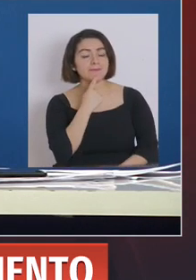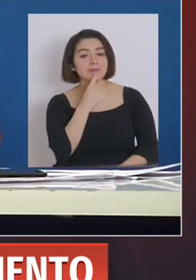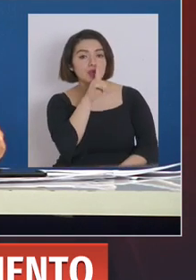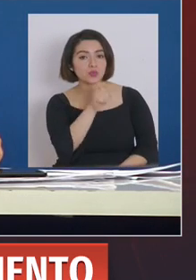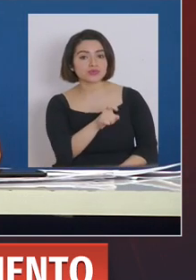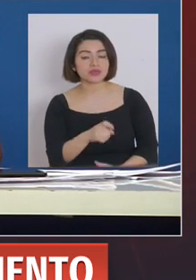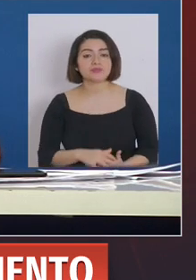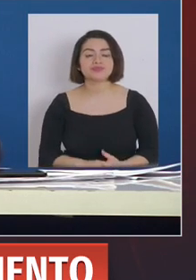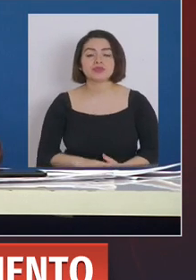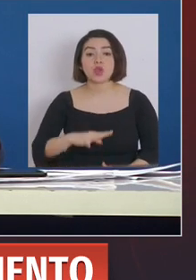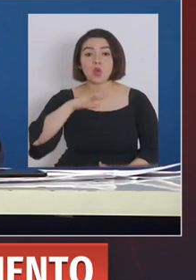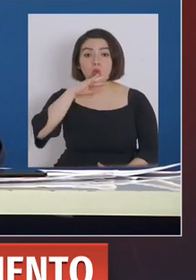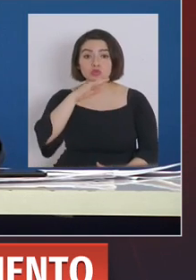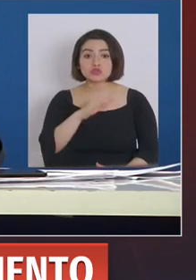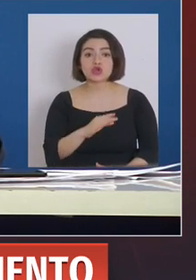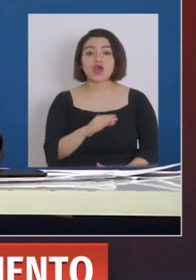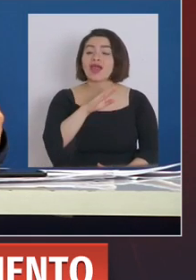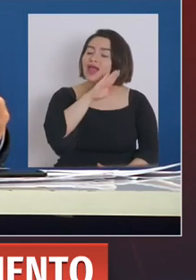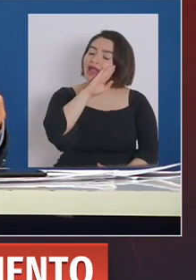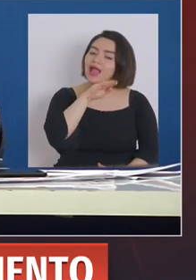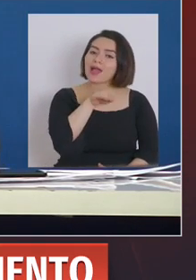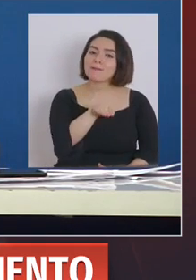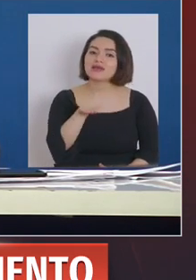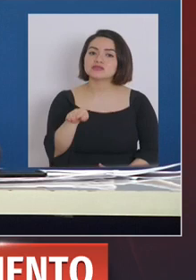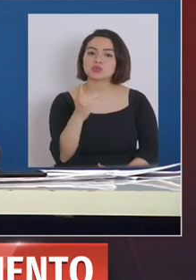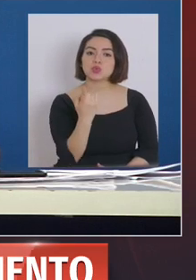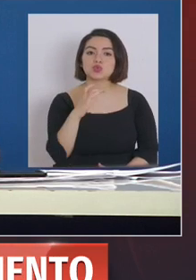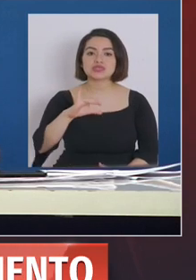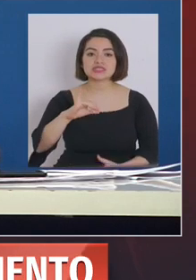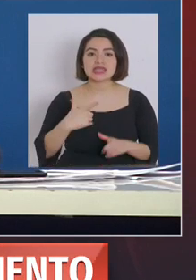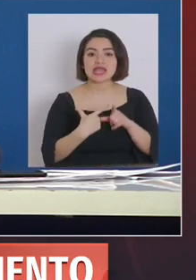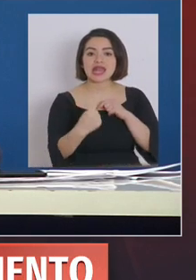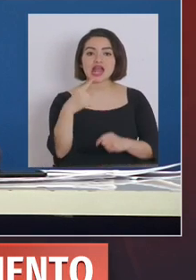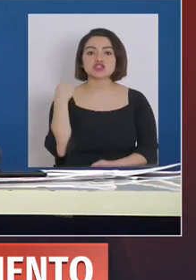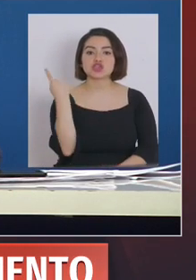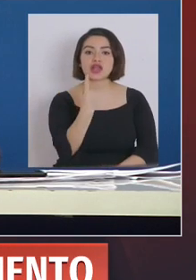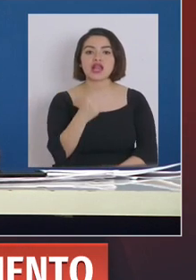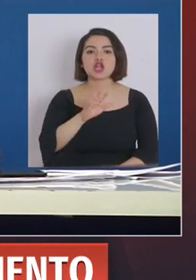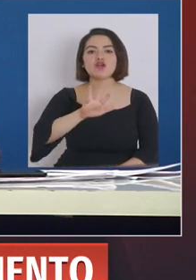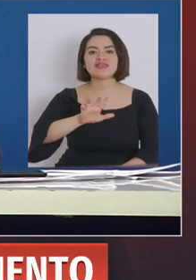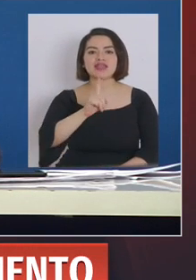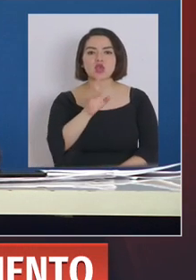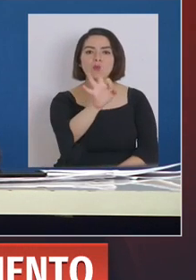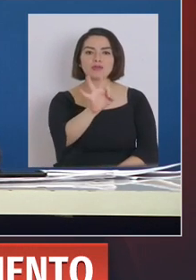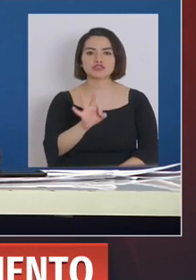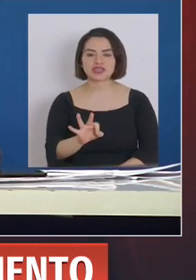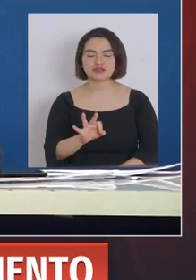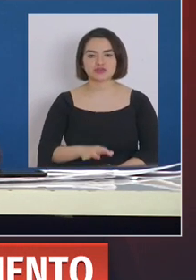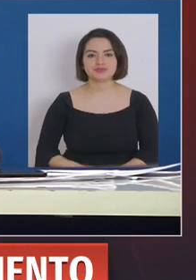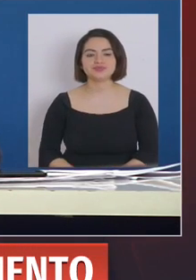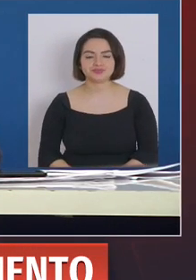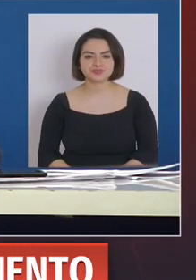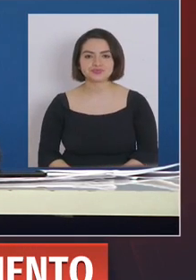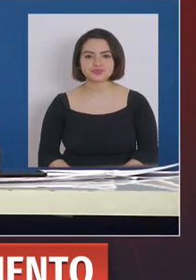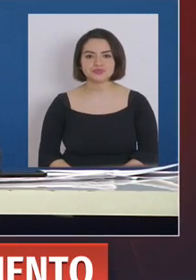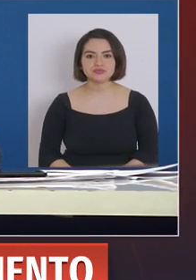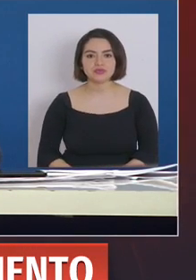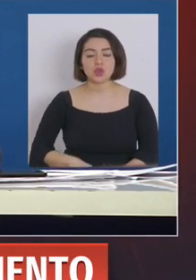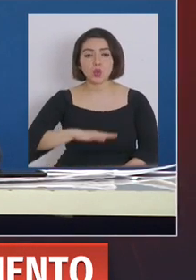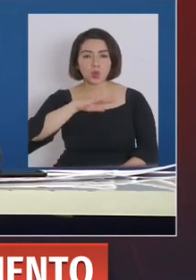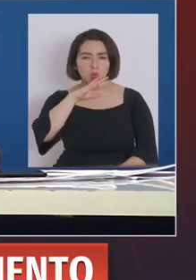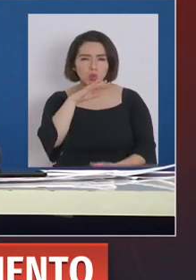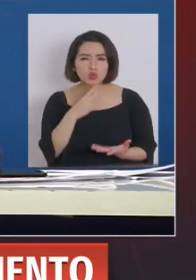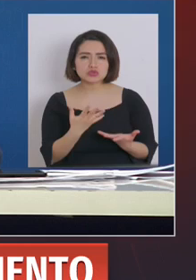la ocupación de camas UCI a nivel nacional es de un 91%. La ocupación de camas